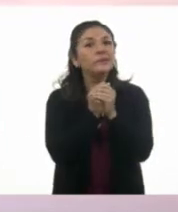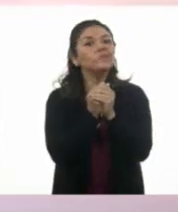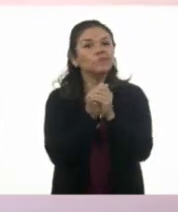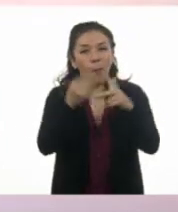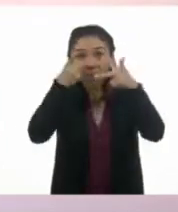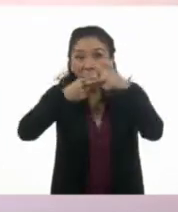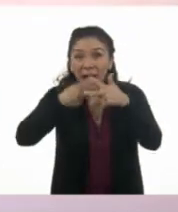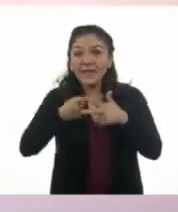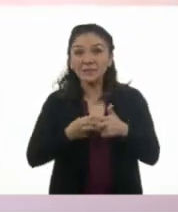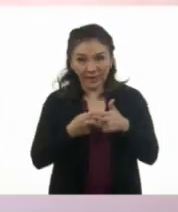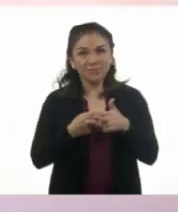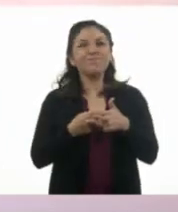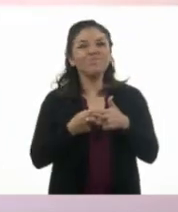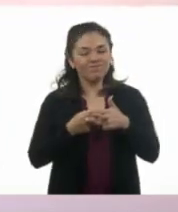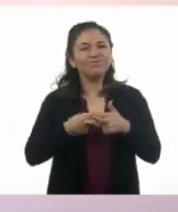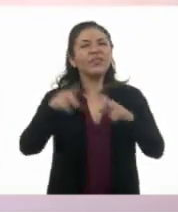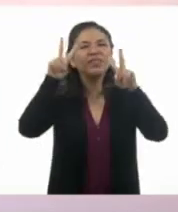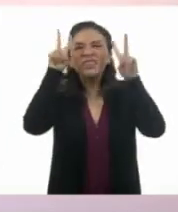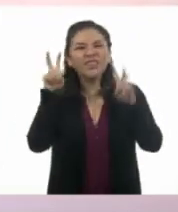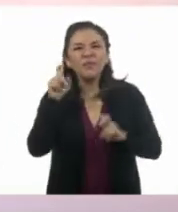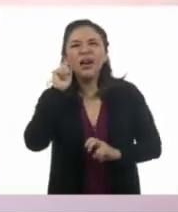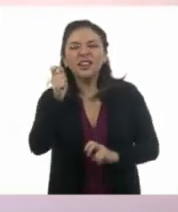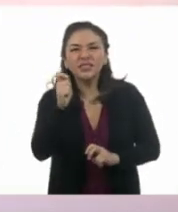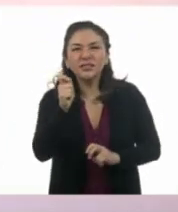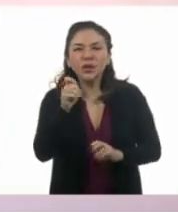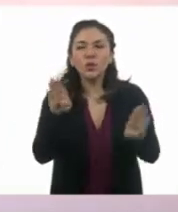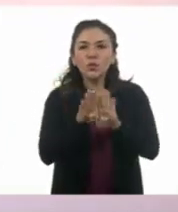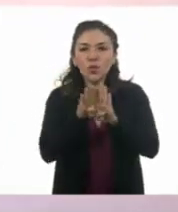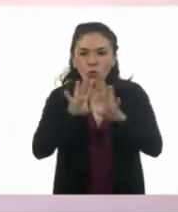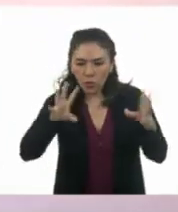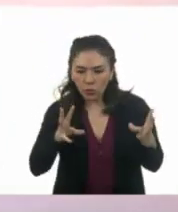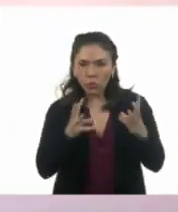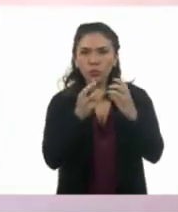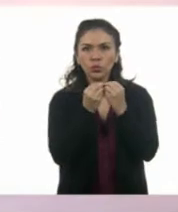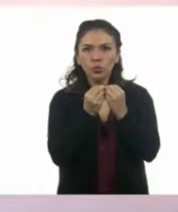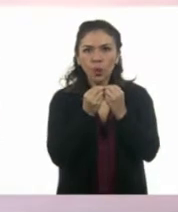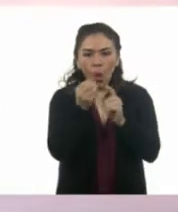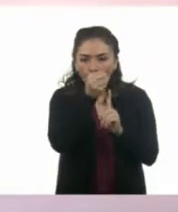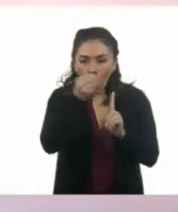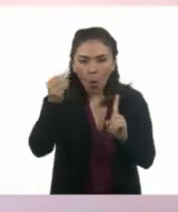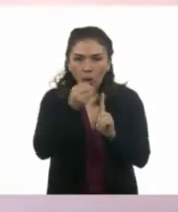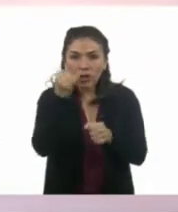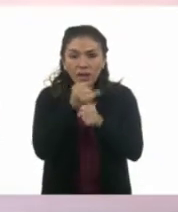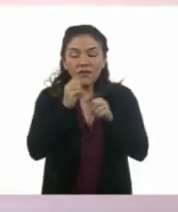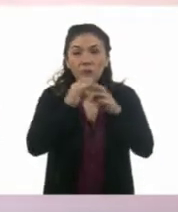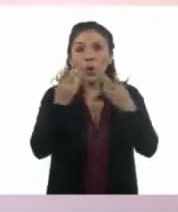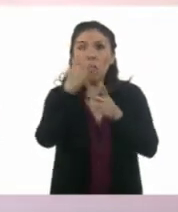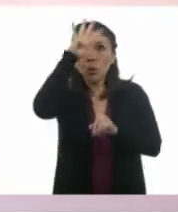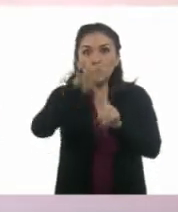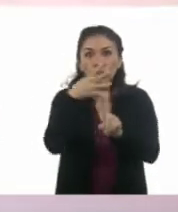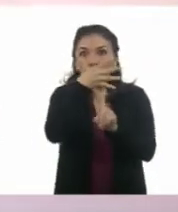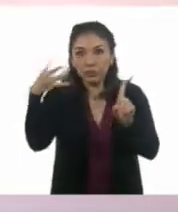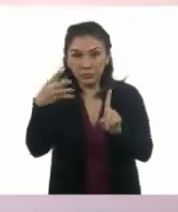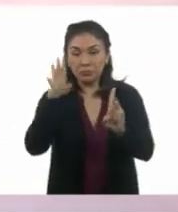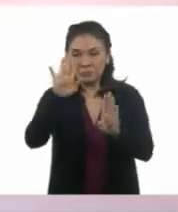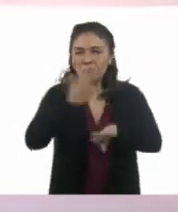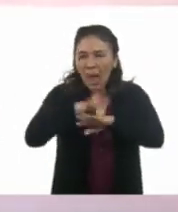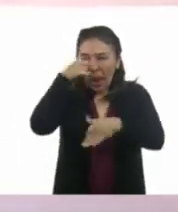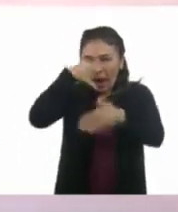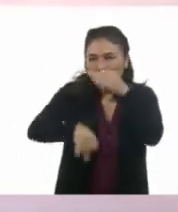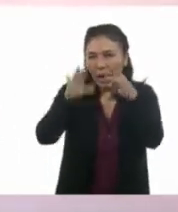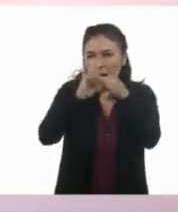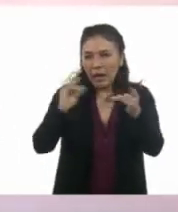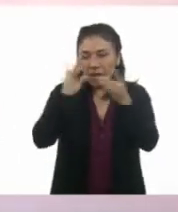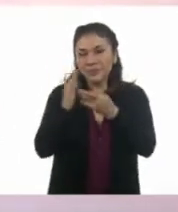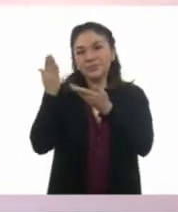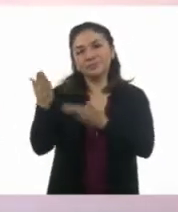matemáticas y el tema se llama A reunir y organizar datos en tablas. Pero para que nos expliquen muy bien qué vamos